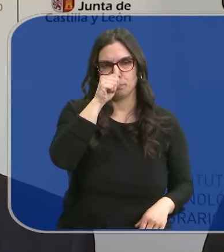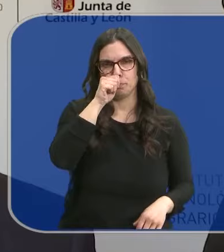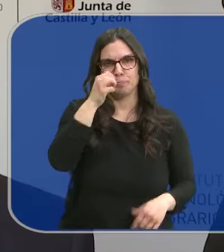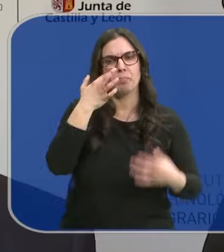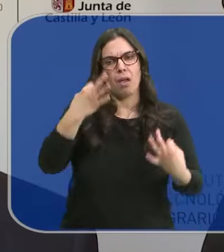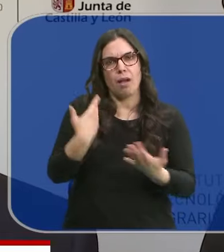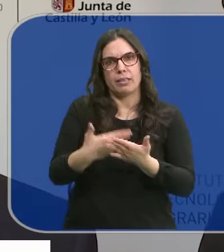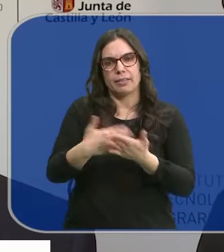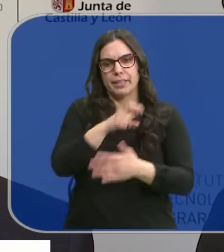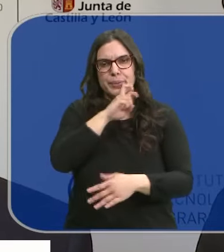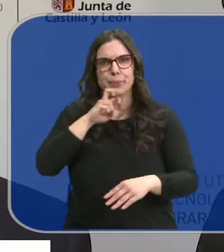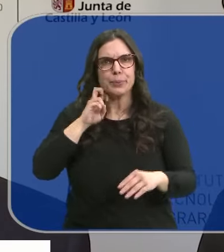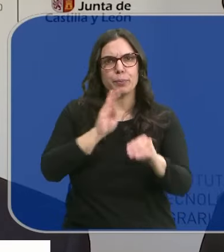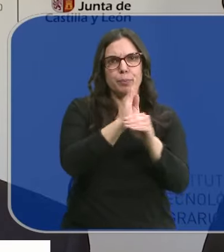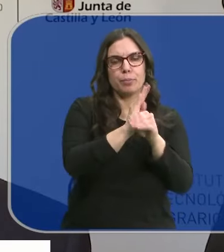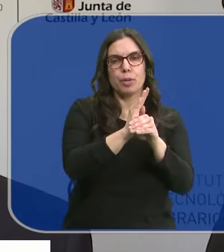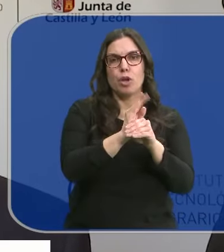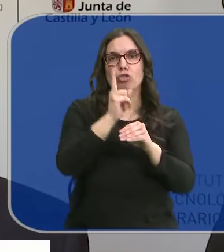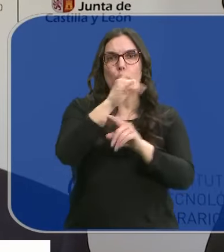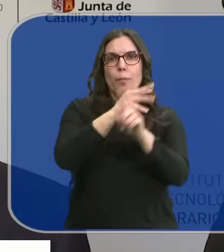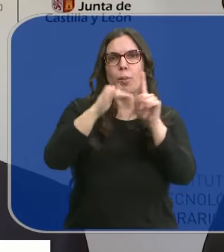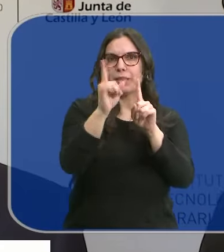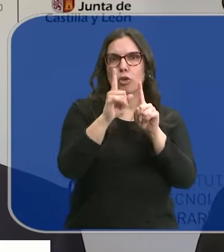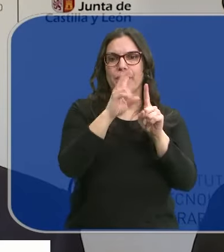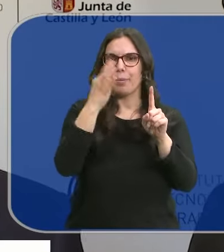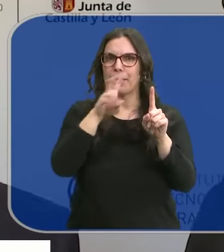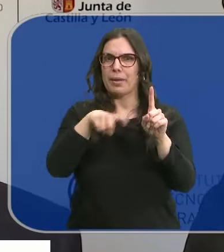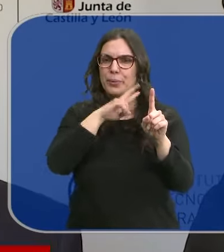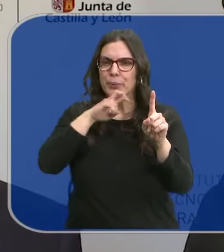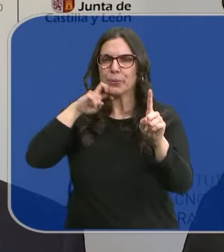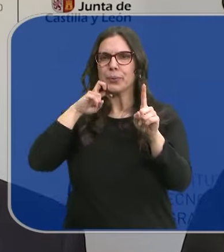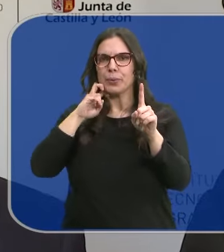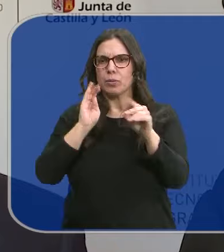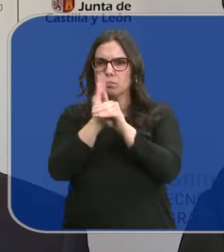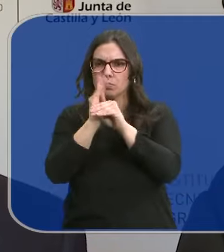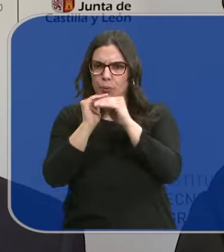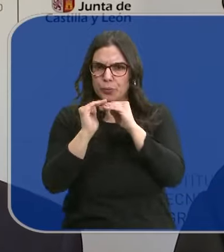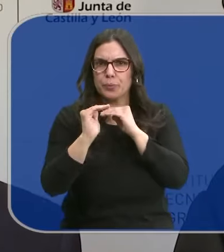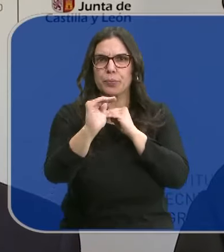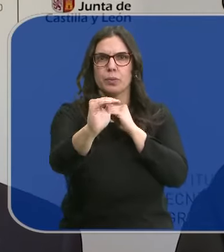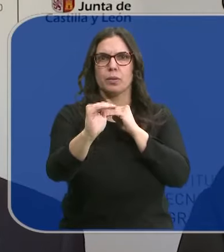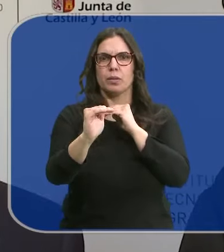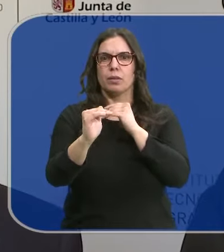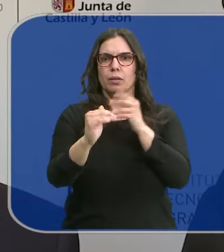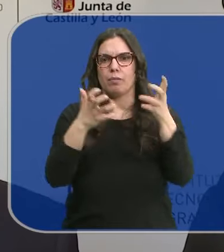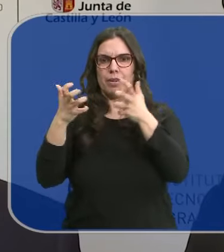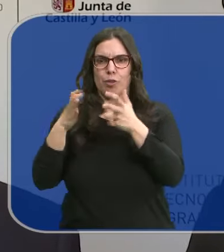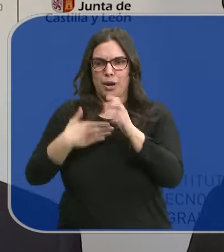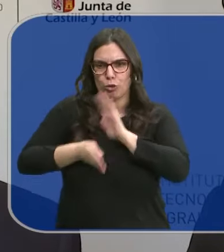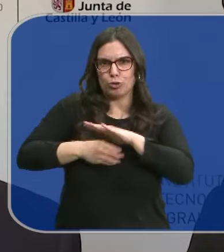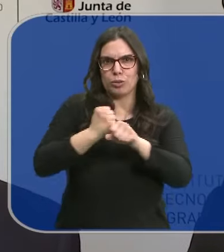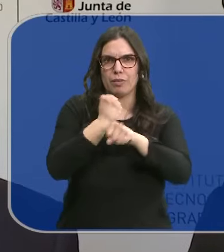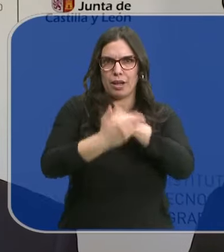Garantizar que esa sostenibilidad no solamente sea la medioambiental, sino que tenemos de alguna forma que conseguir que las explotaciones sean rentables.